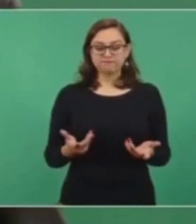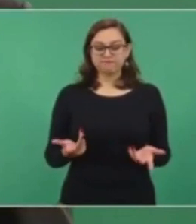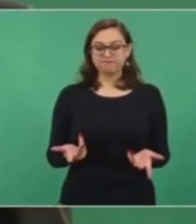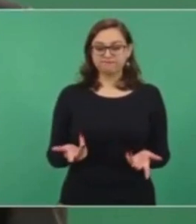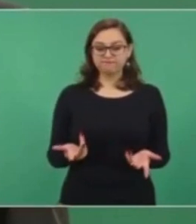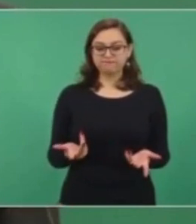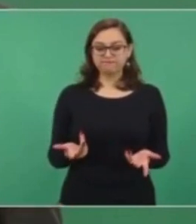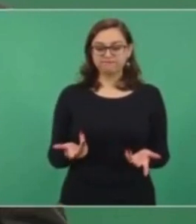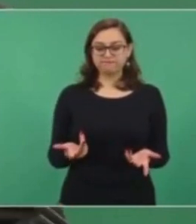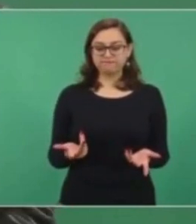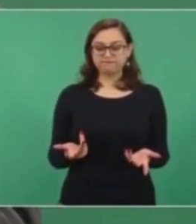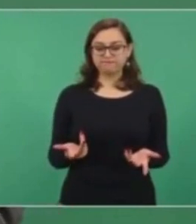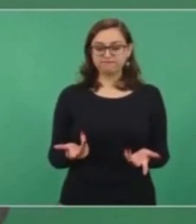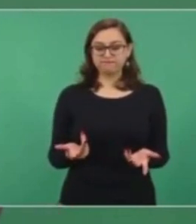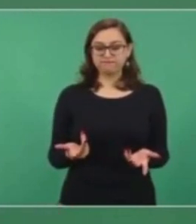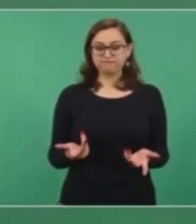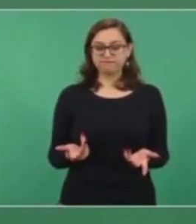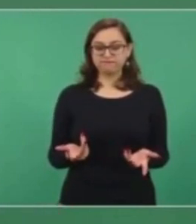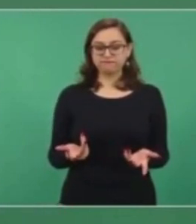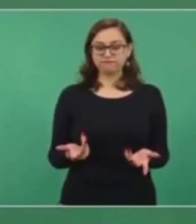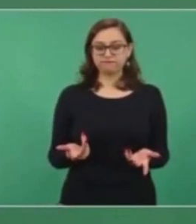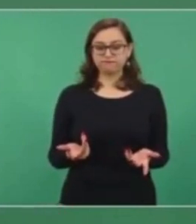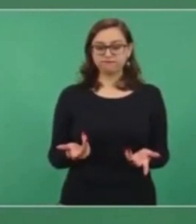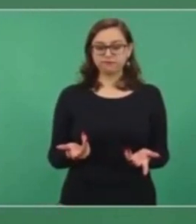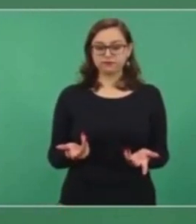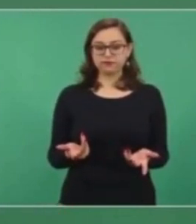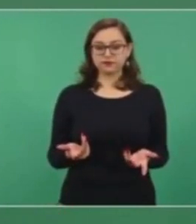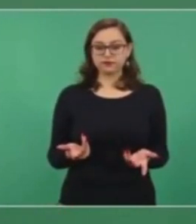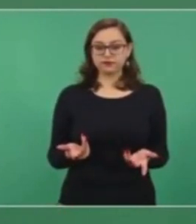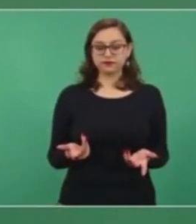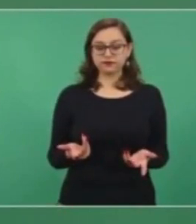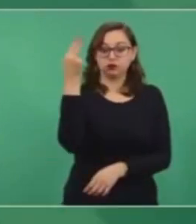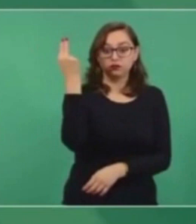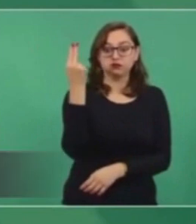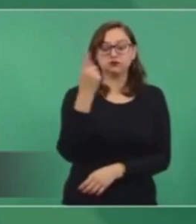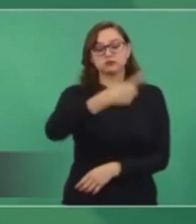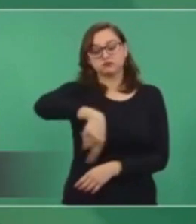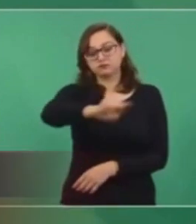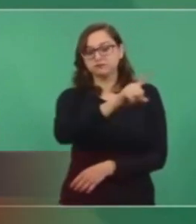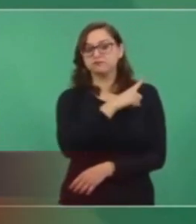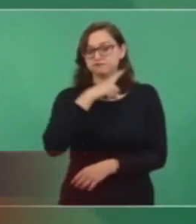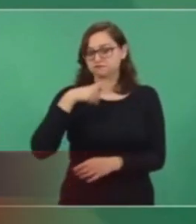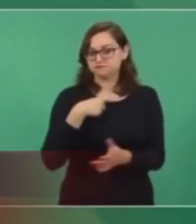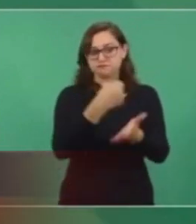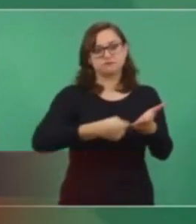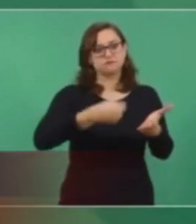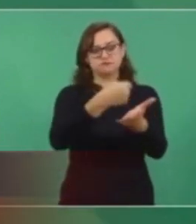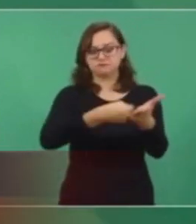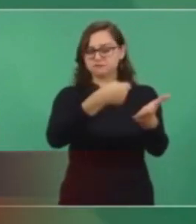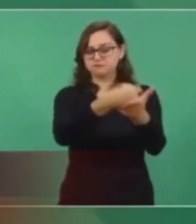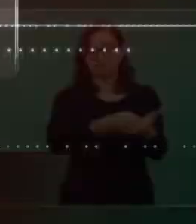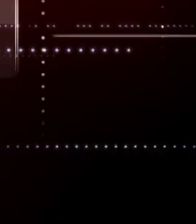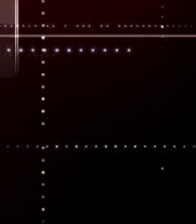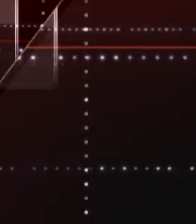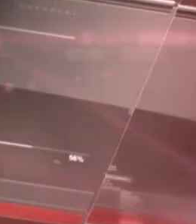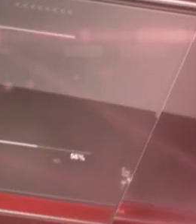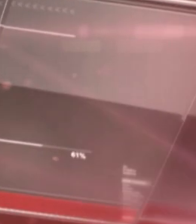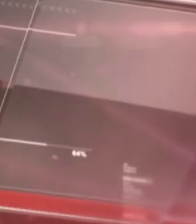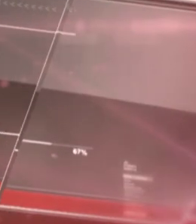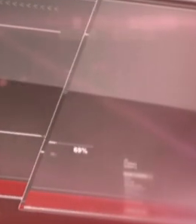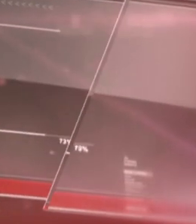universitarios, ya que el gobierno federal no puede intervenir para no violentar su autonomía. Con información de Ana Tornel, Señal Informativa.